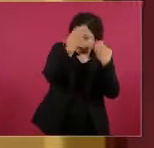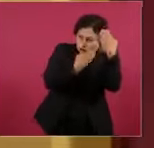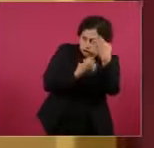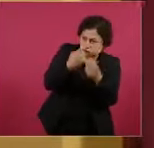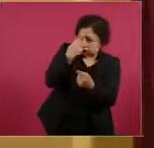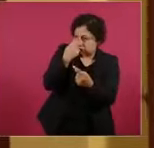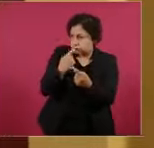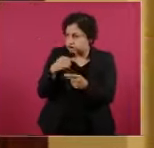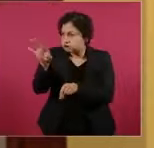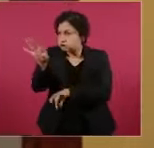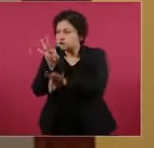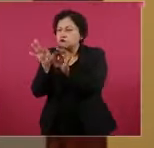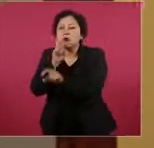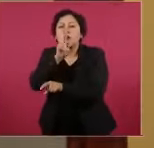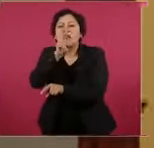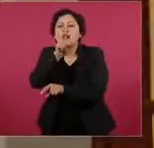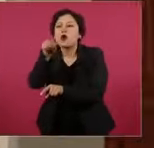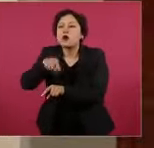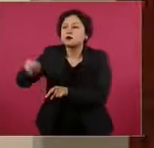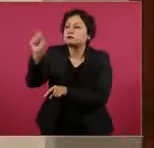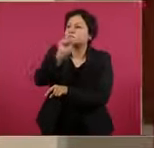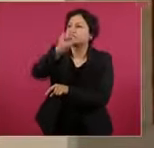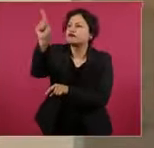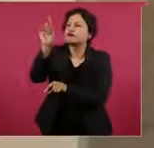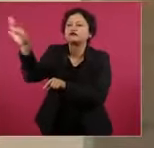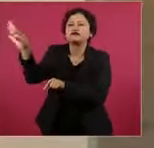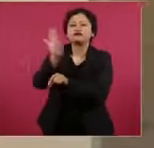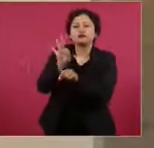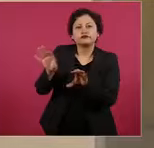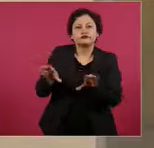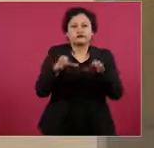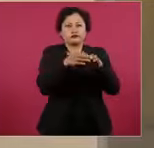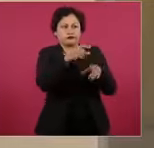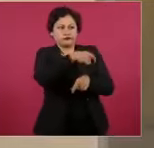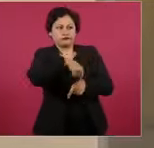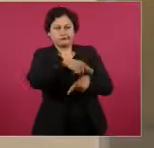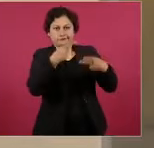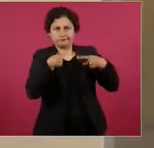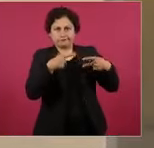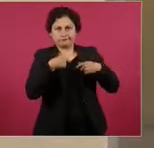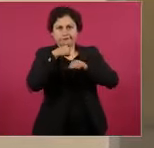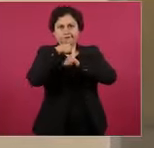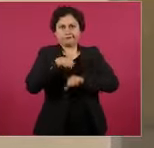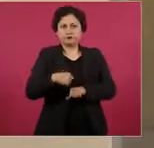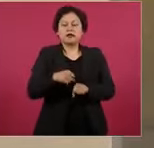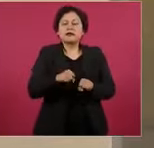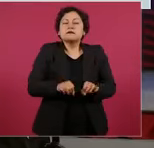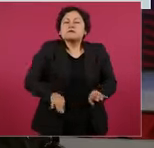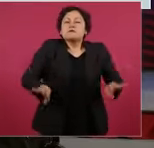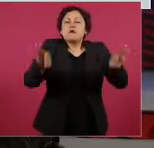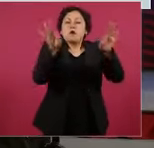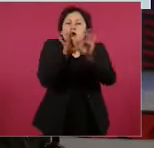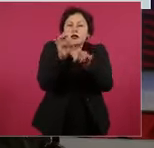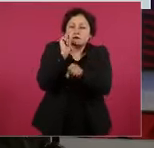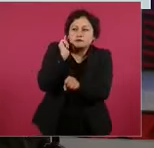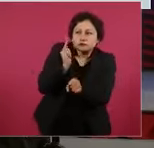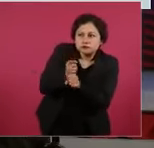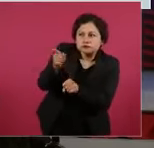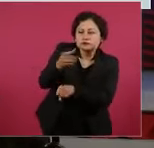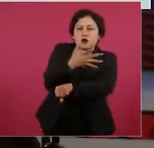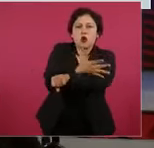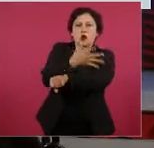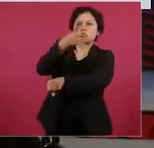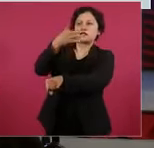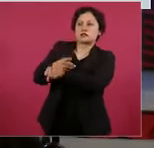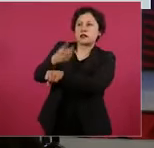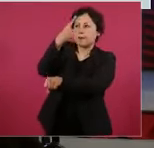y preparación y que destaquen en algo que es fundamental, que es su honestidad. Esto es lo que propone la